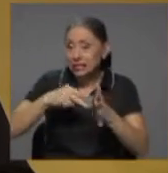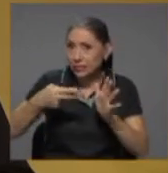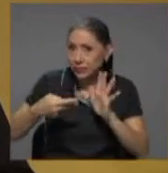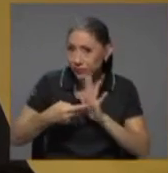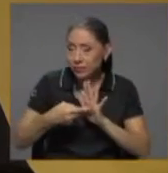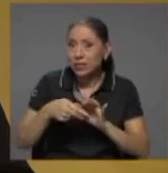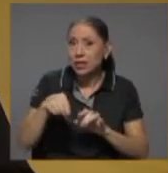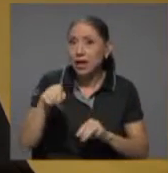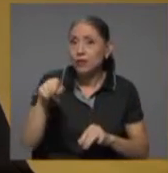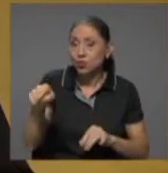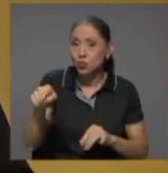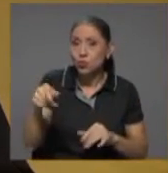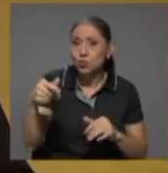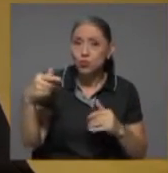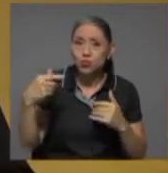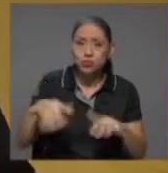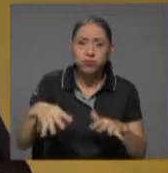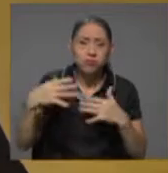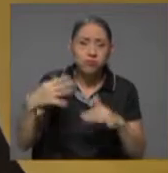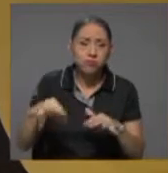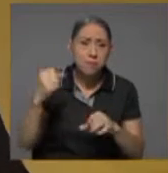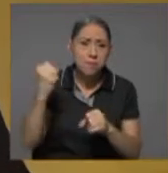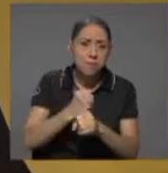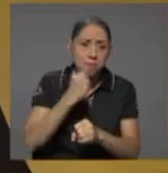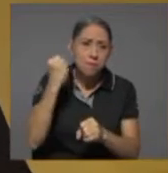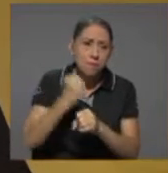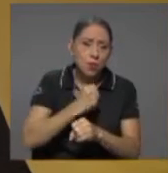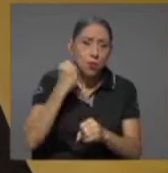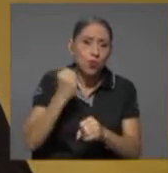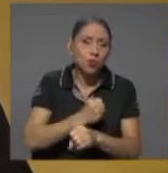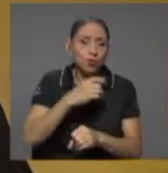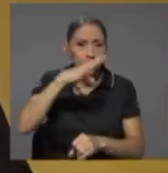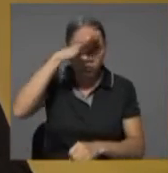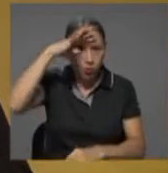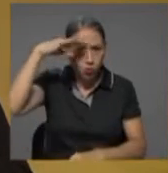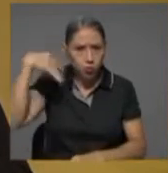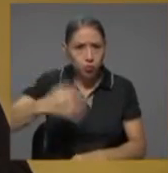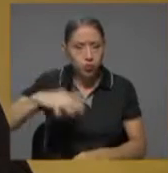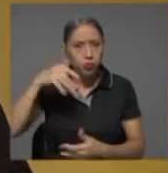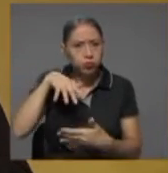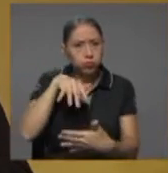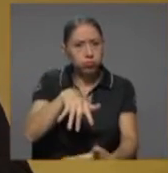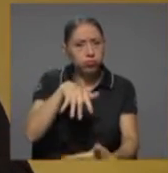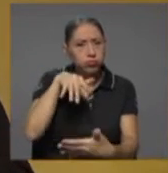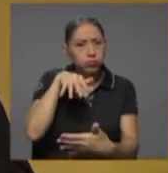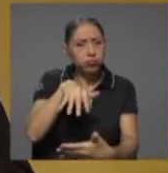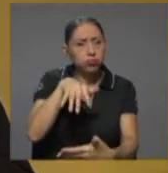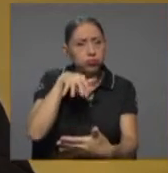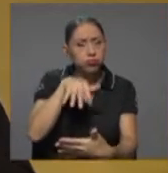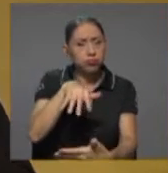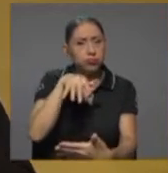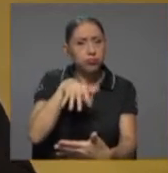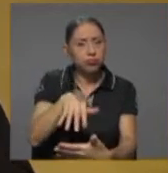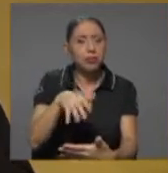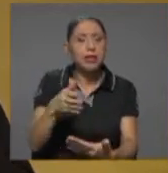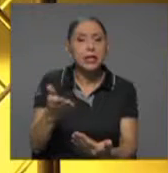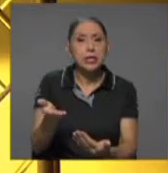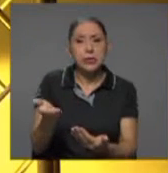elaboración importante que este